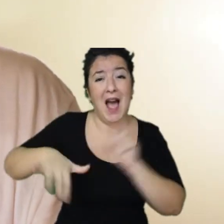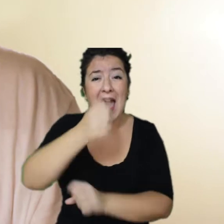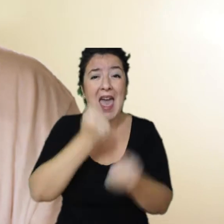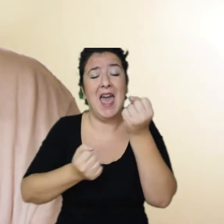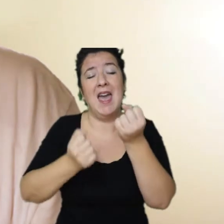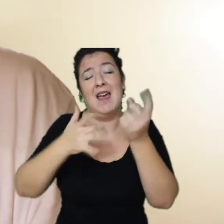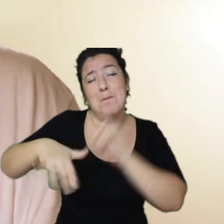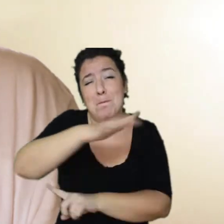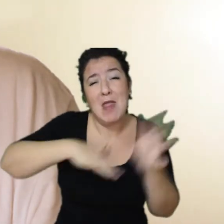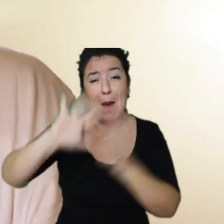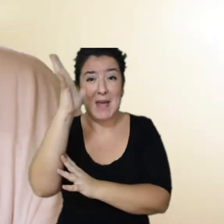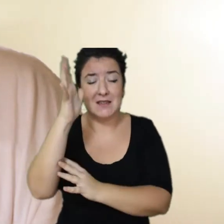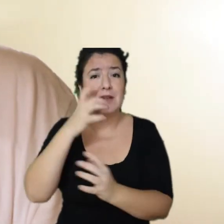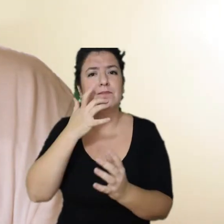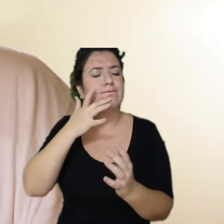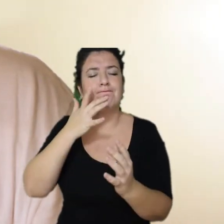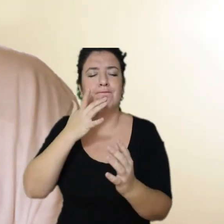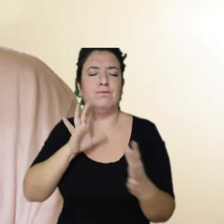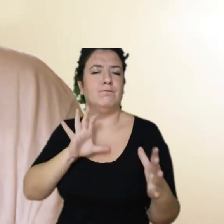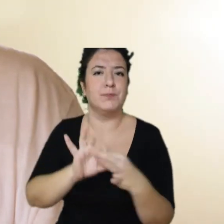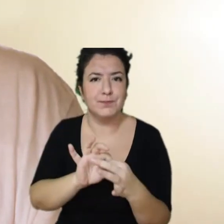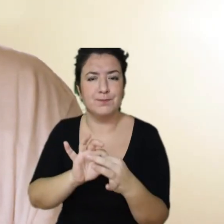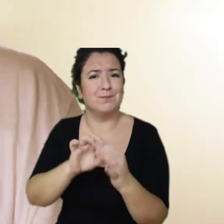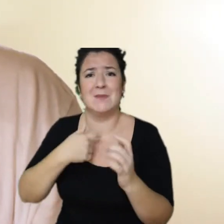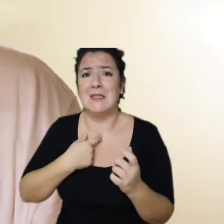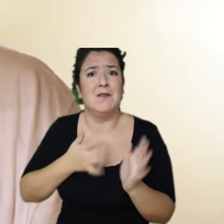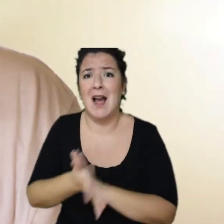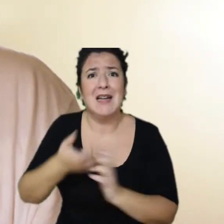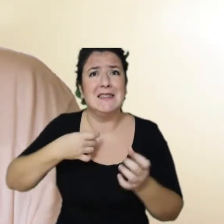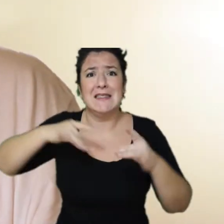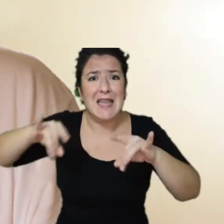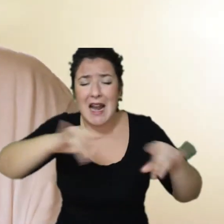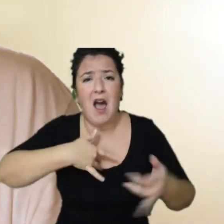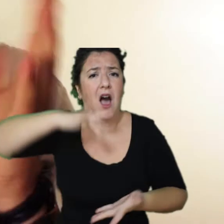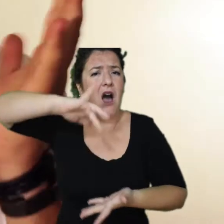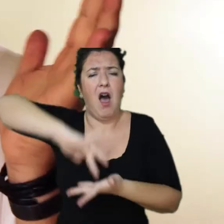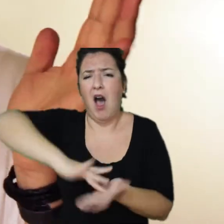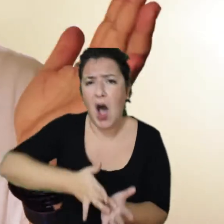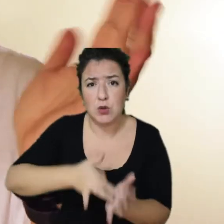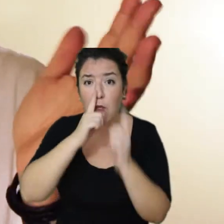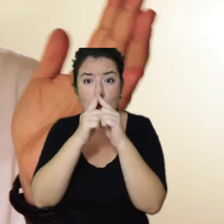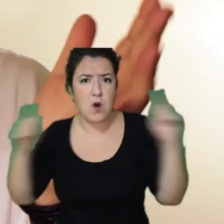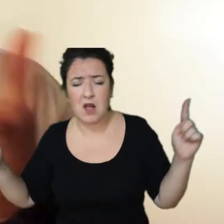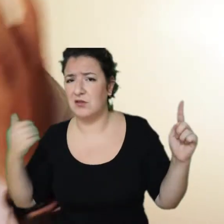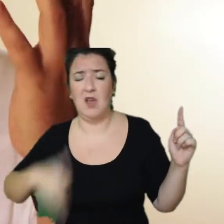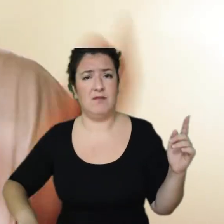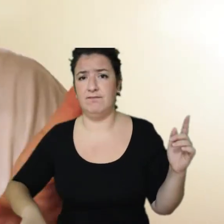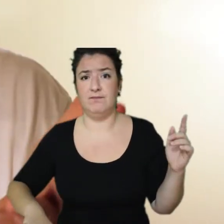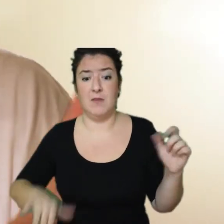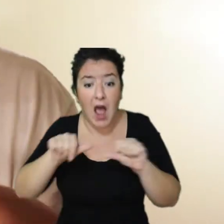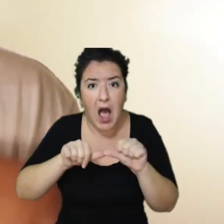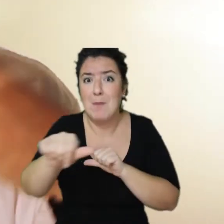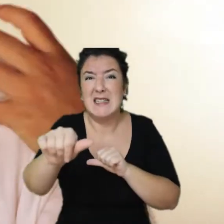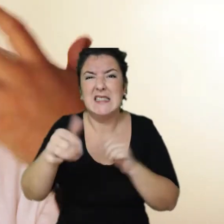decir que es el día en el que hemos agotado todos los recursos que la Tierra puede regenerar en un año. Pero no, no quiere decir que a partir